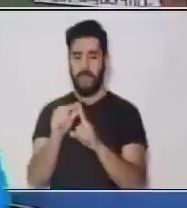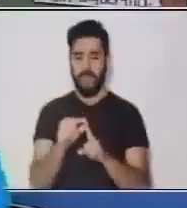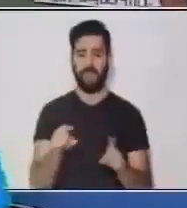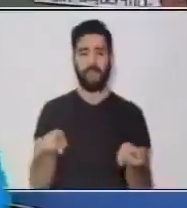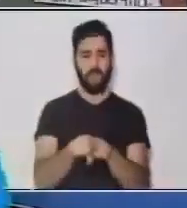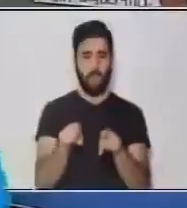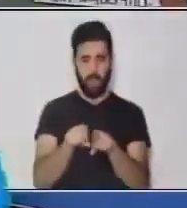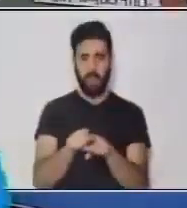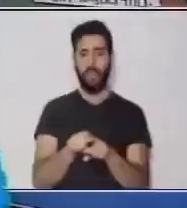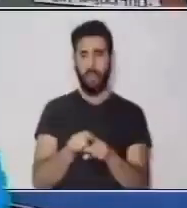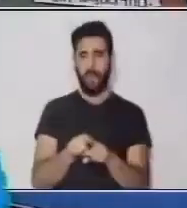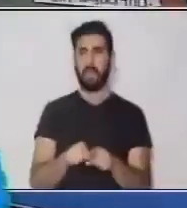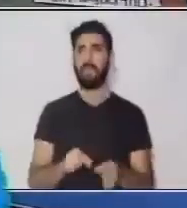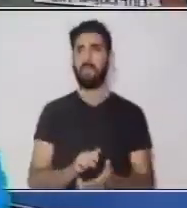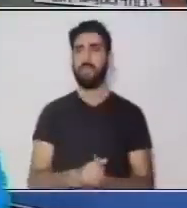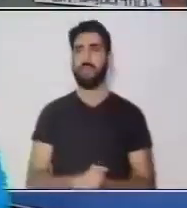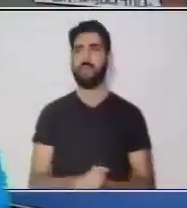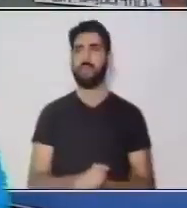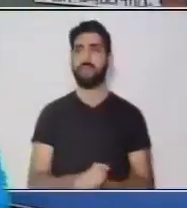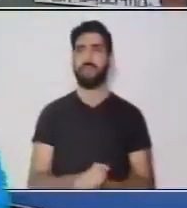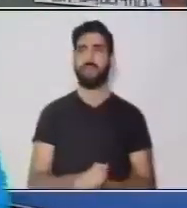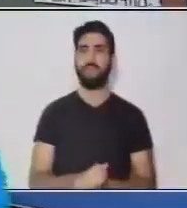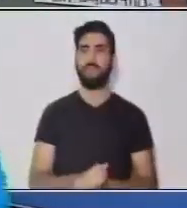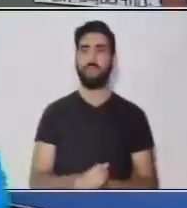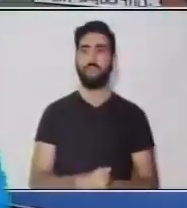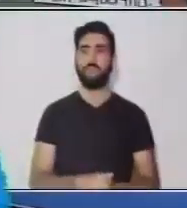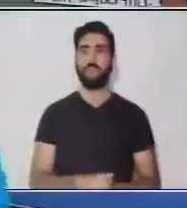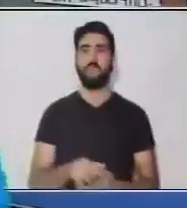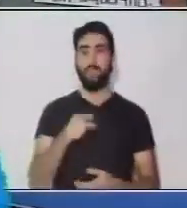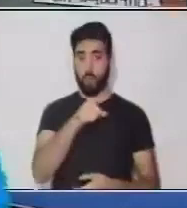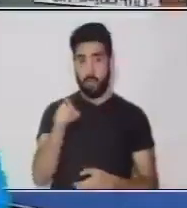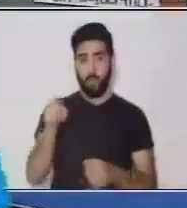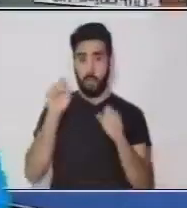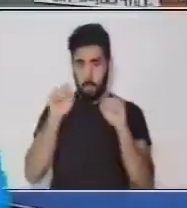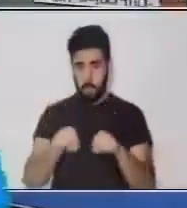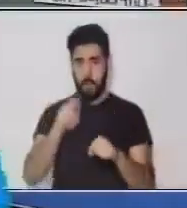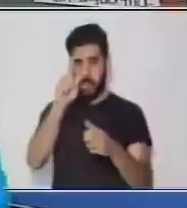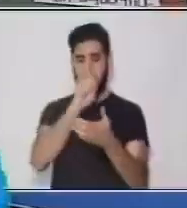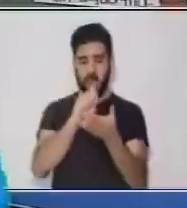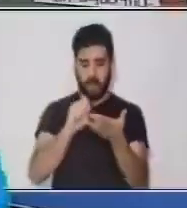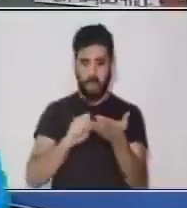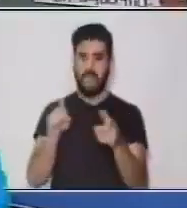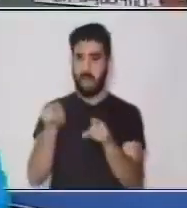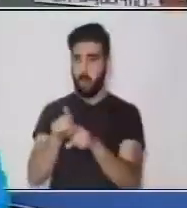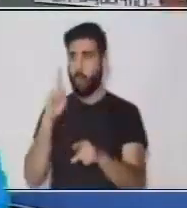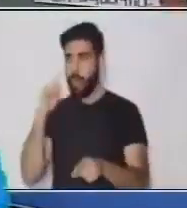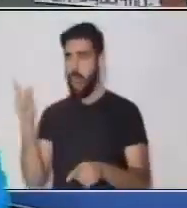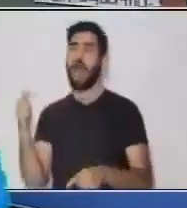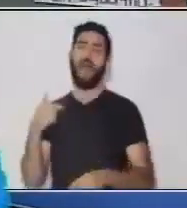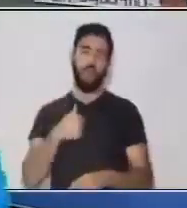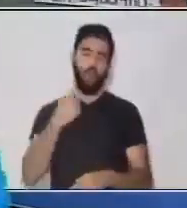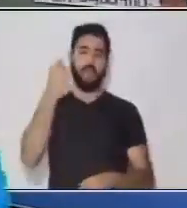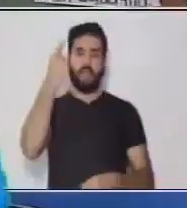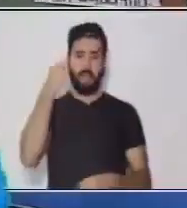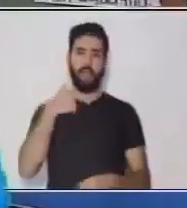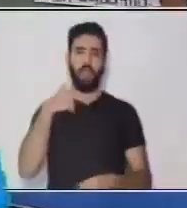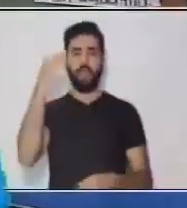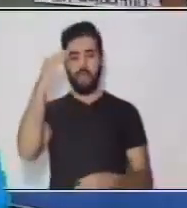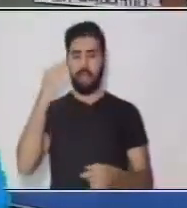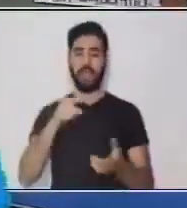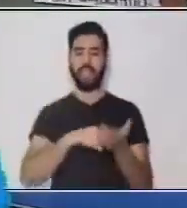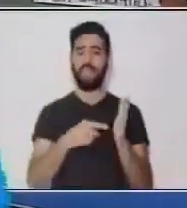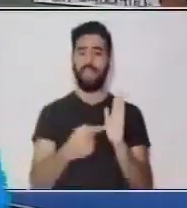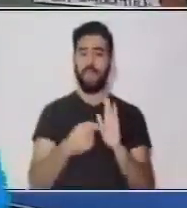nosotros escribimos. Ustedes me podrían escribir... Un texto así... Y yo lo voy a entender... Porque yo conozco... El significado de las palabras.